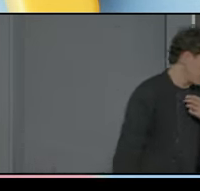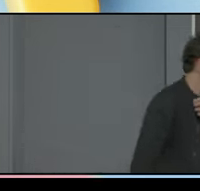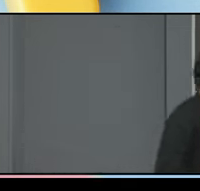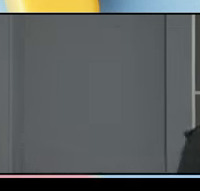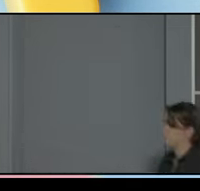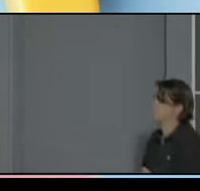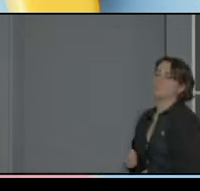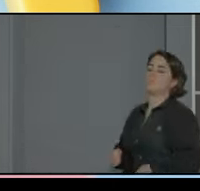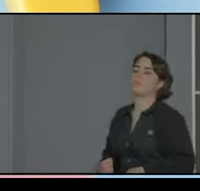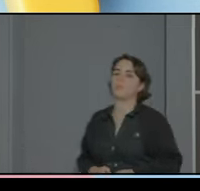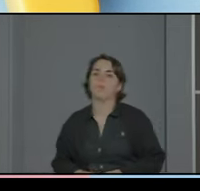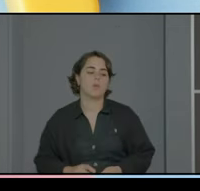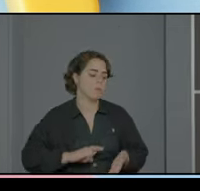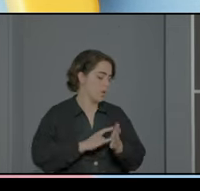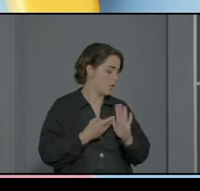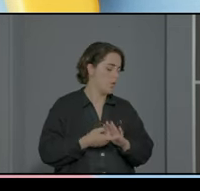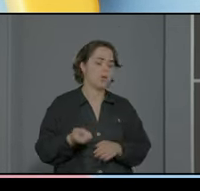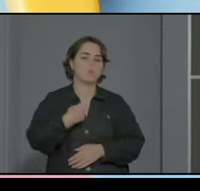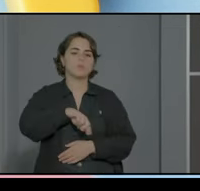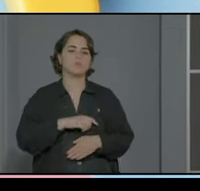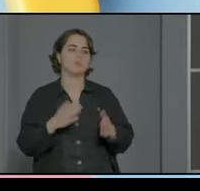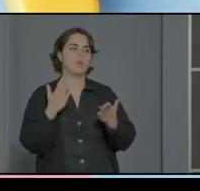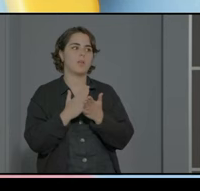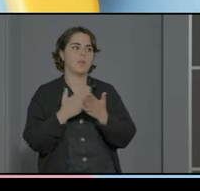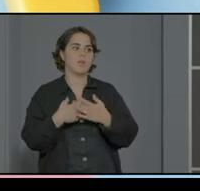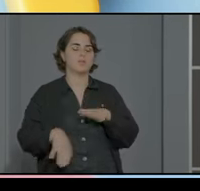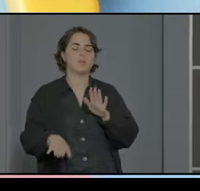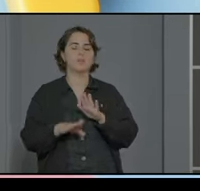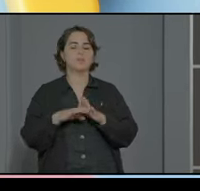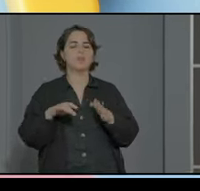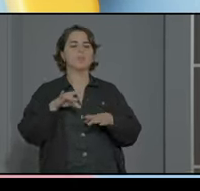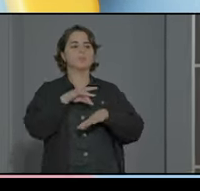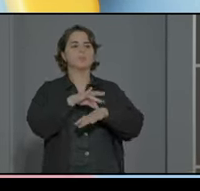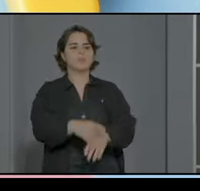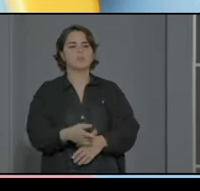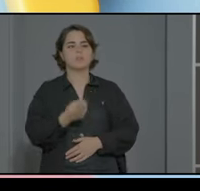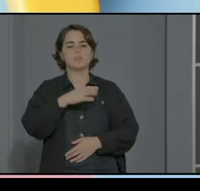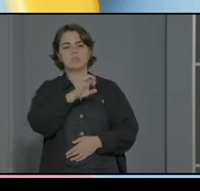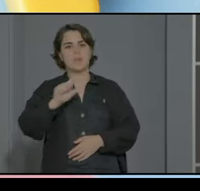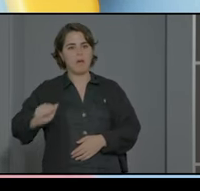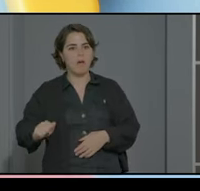la metodología que seguimos dentro del aula TEA bueno ya sabemos que